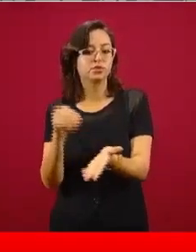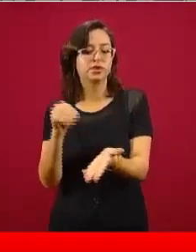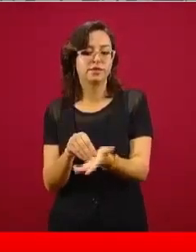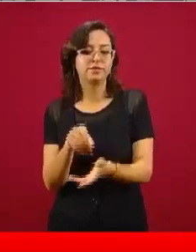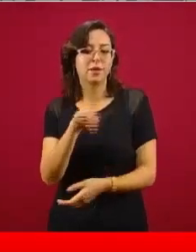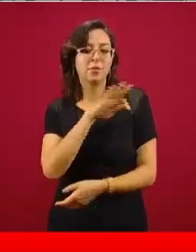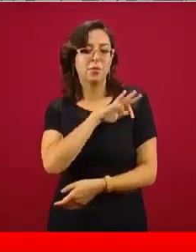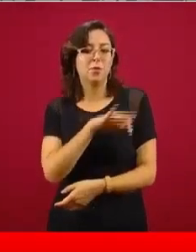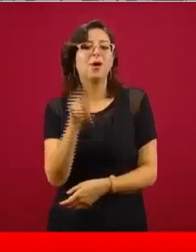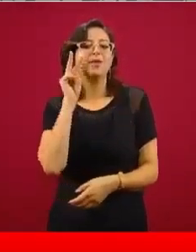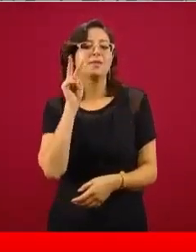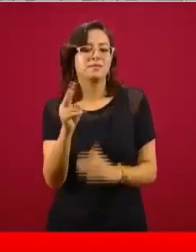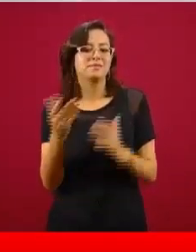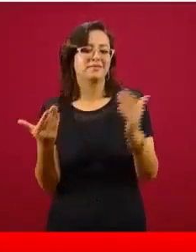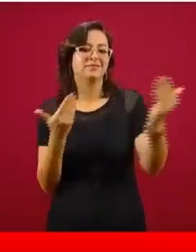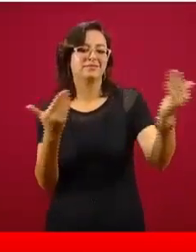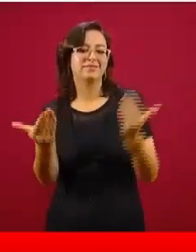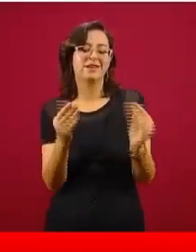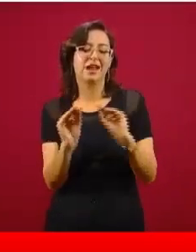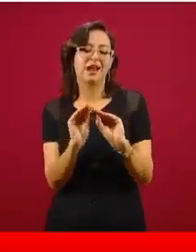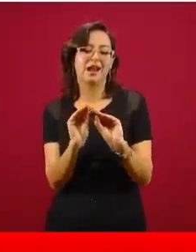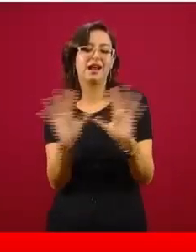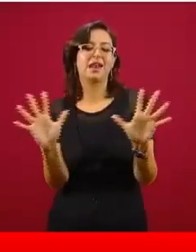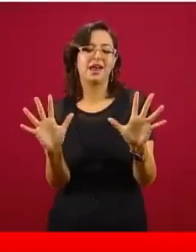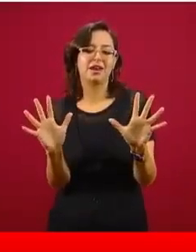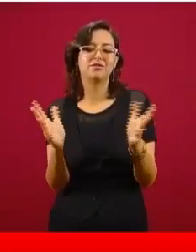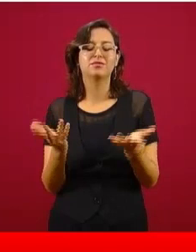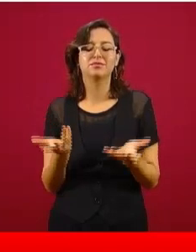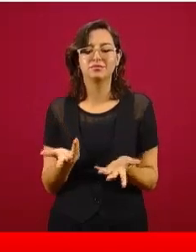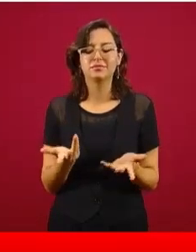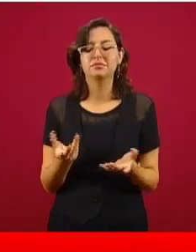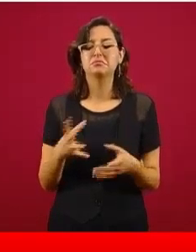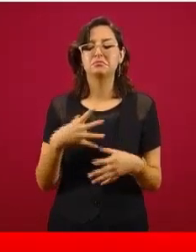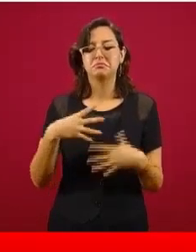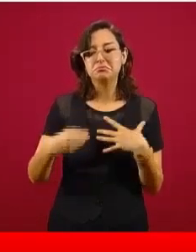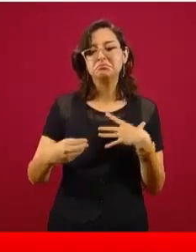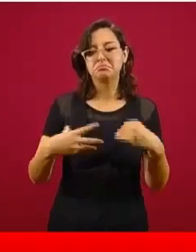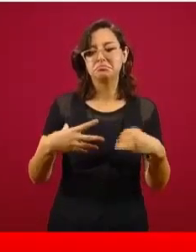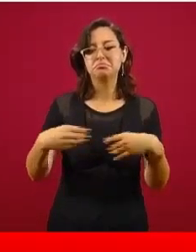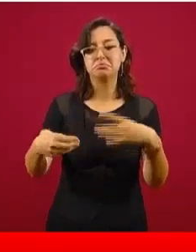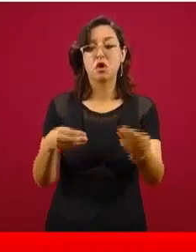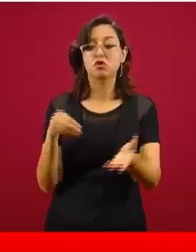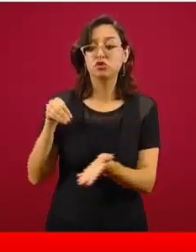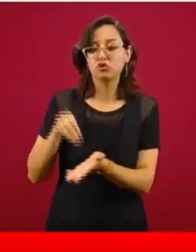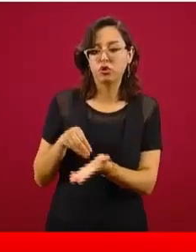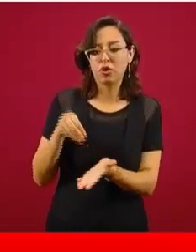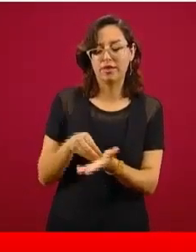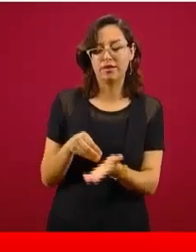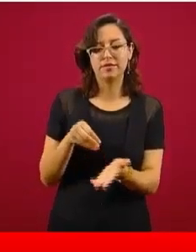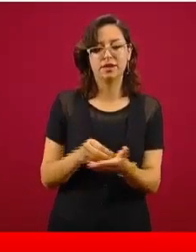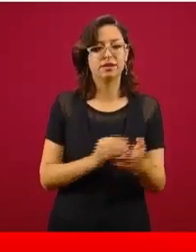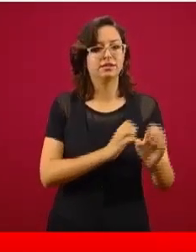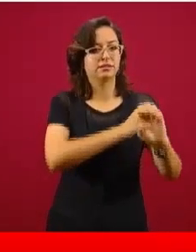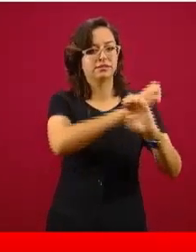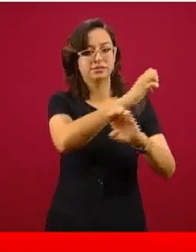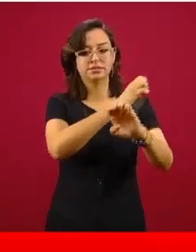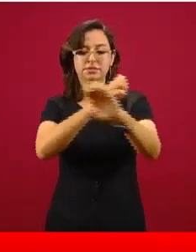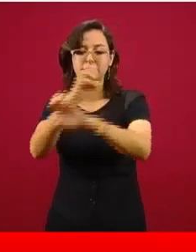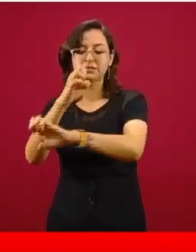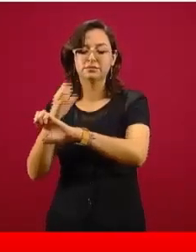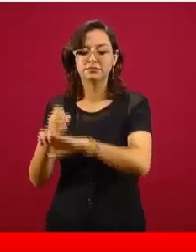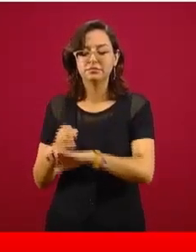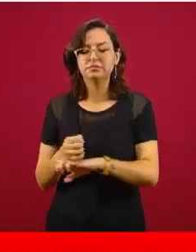esto permite distinguir con mayor claridad cuál es la dinámica de transmisión que existe en las distintas entidades federativas.